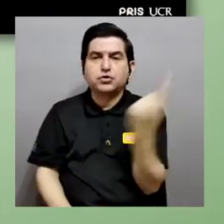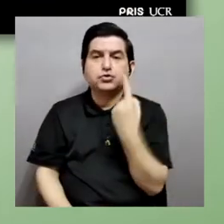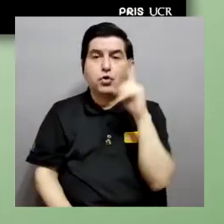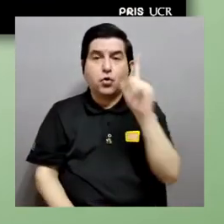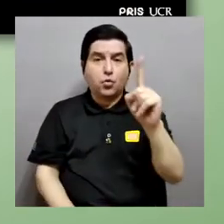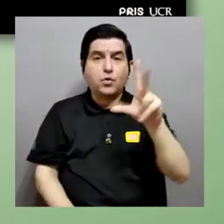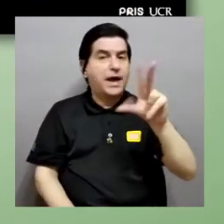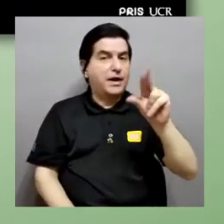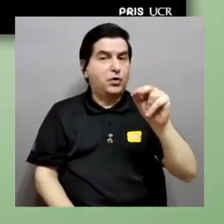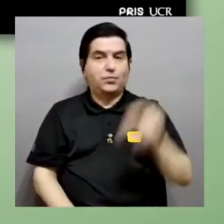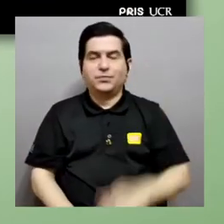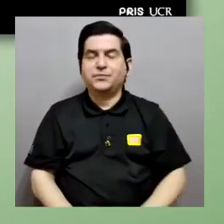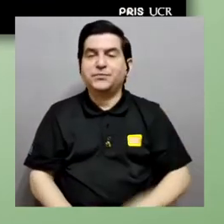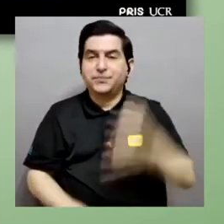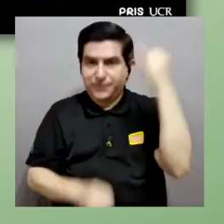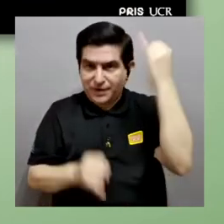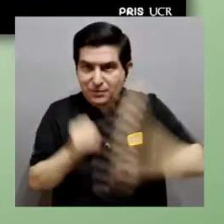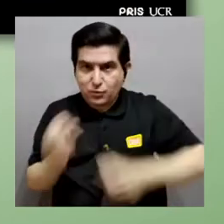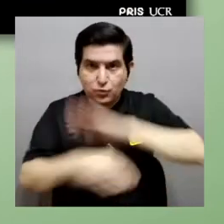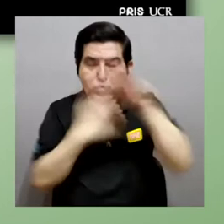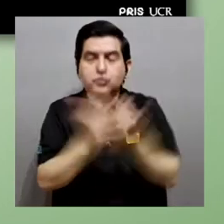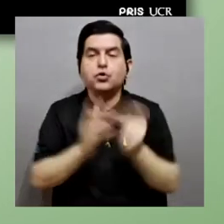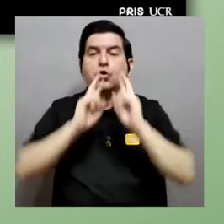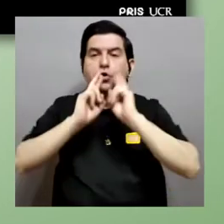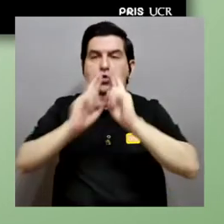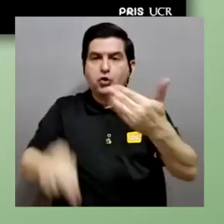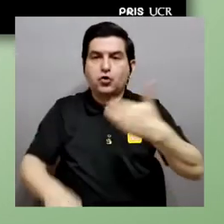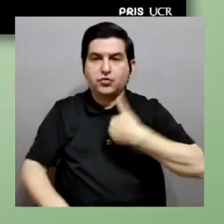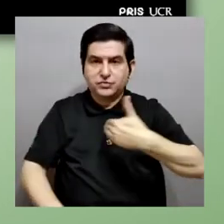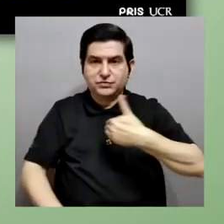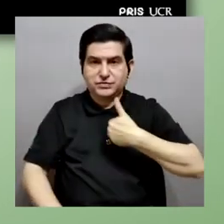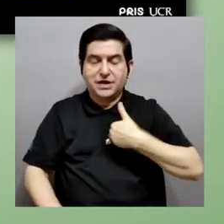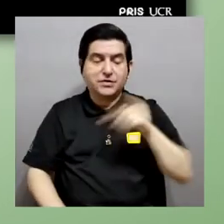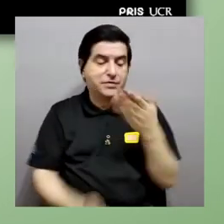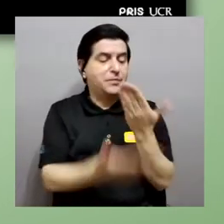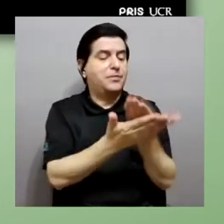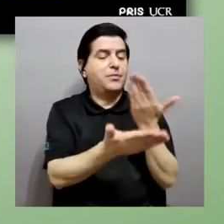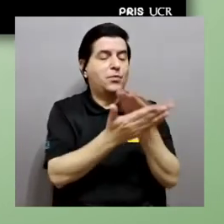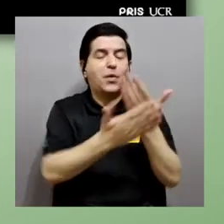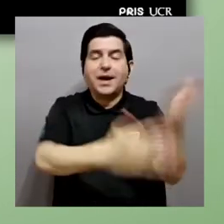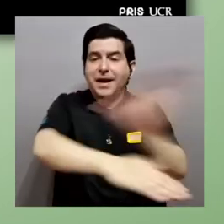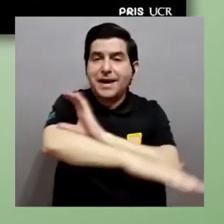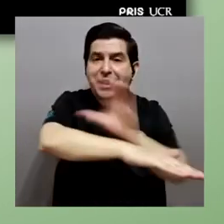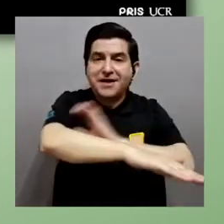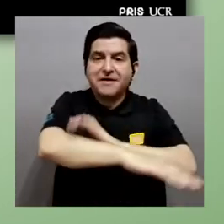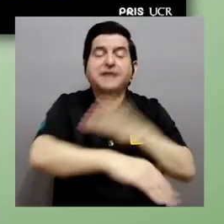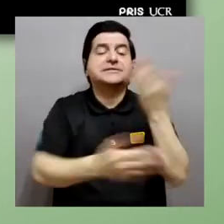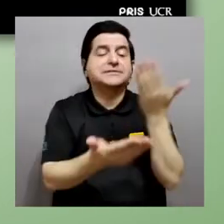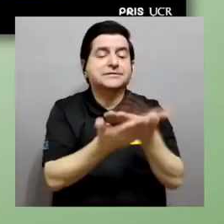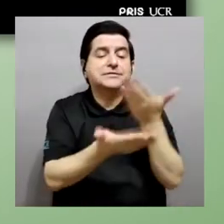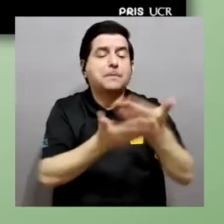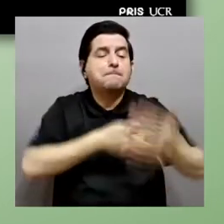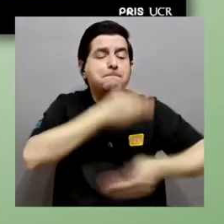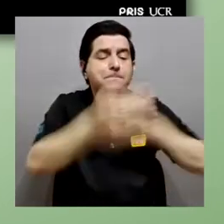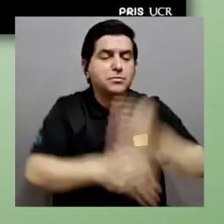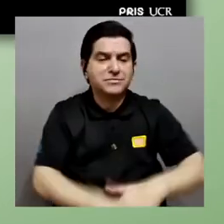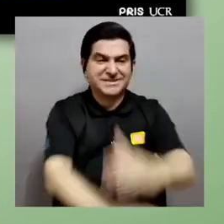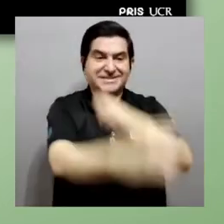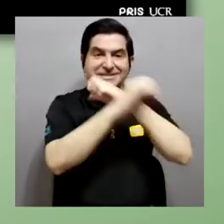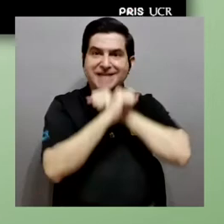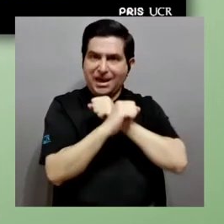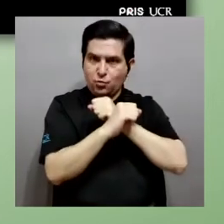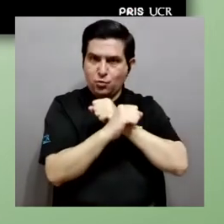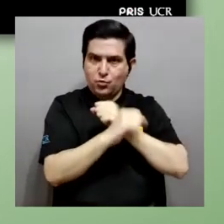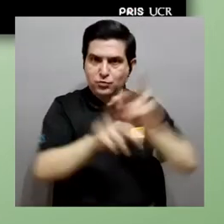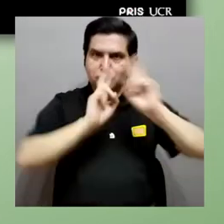Y, finalmente, todos los resultados que obtengamos de esta simulación computacional deben verificarse. Debemos estar seguros de que los resultados son